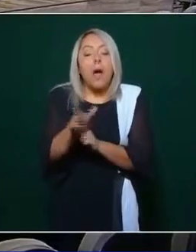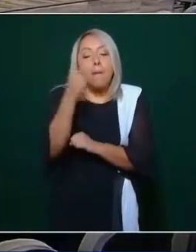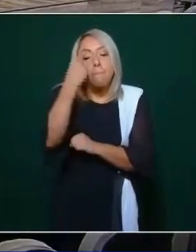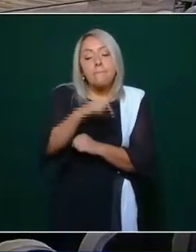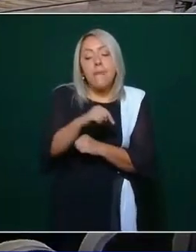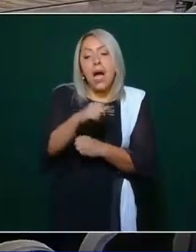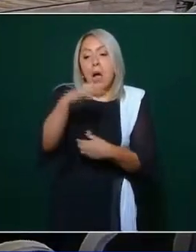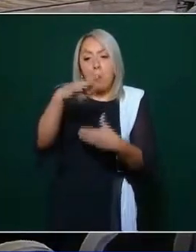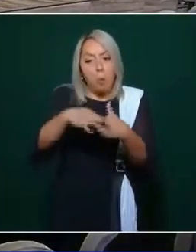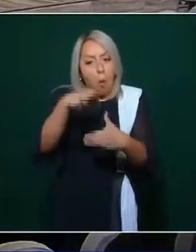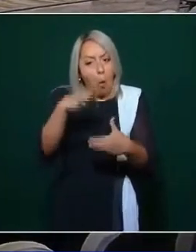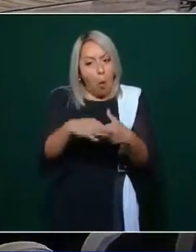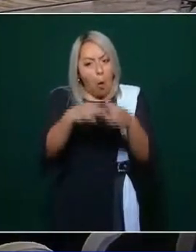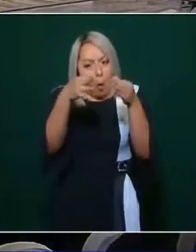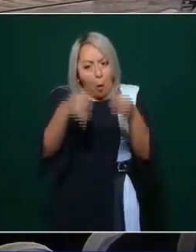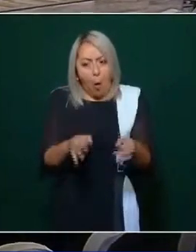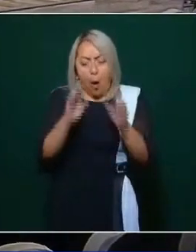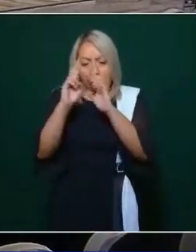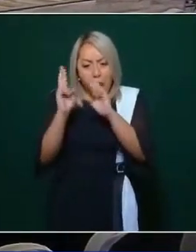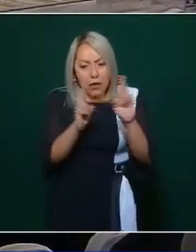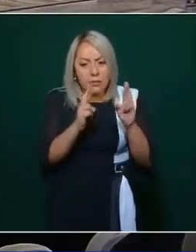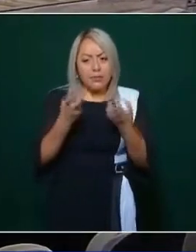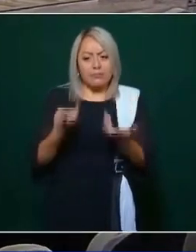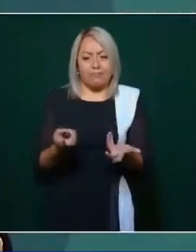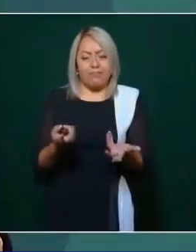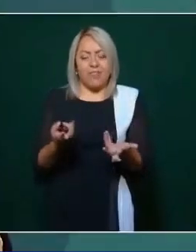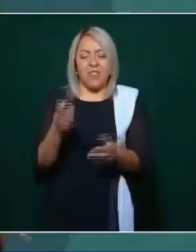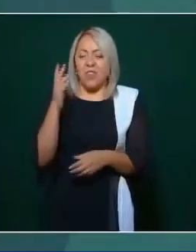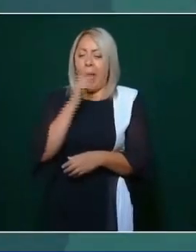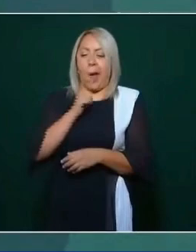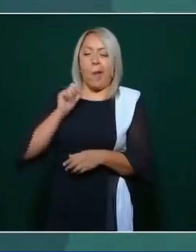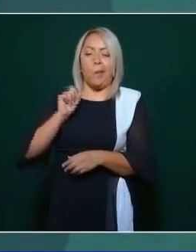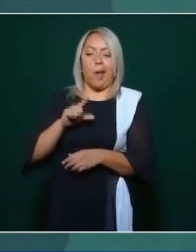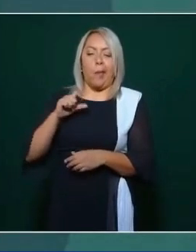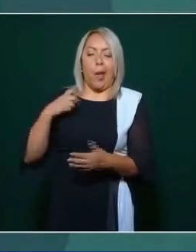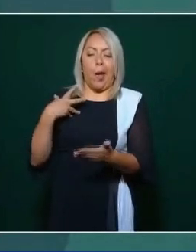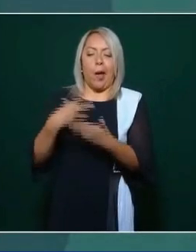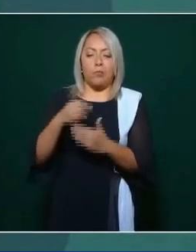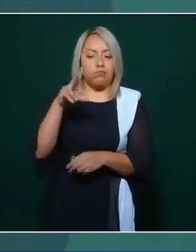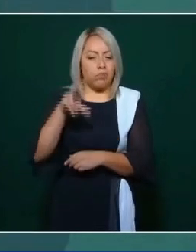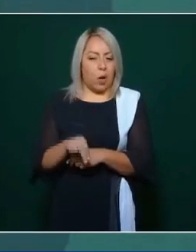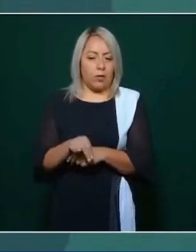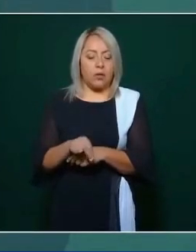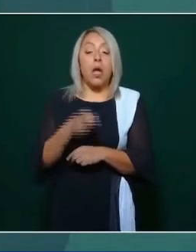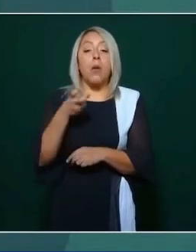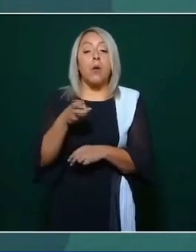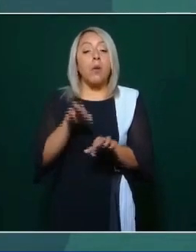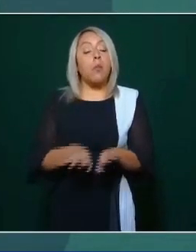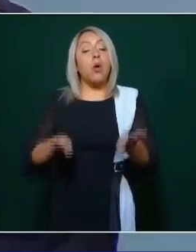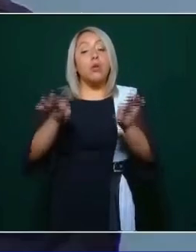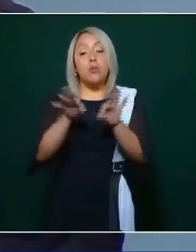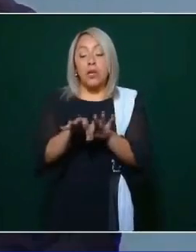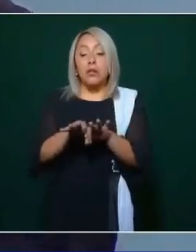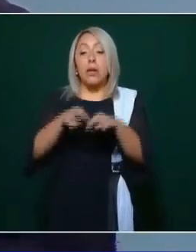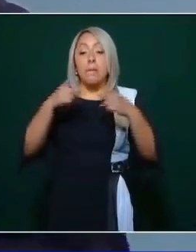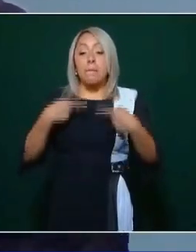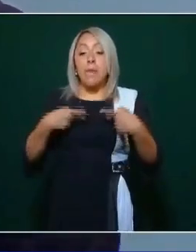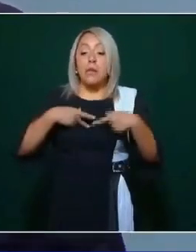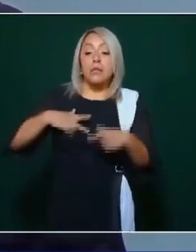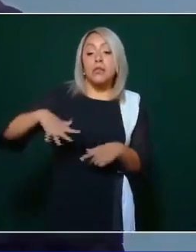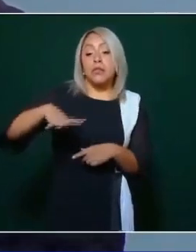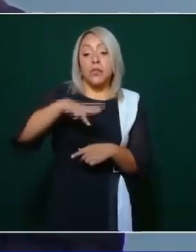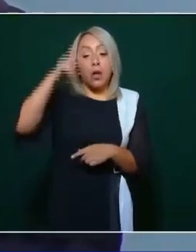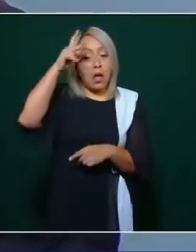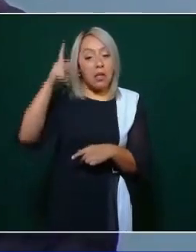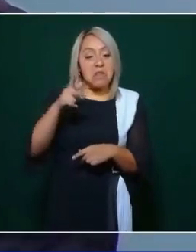podemos hacer lo mismo entonces hay que tener confianza en el pueblo de Hidalgo ahora que vienen las elecciones es lo que puedo